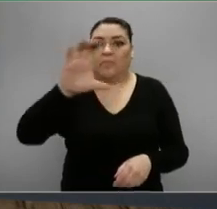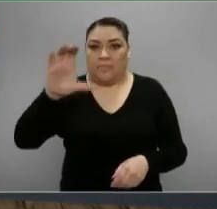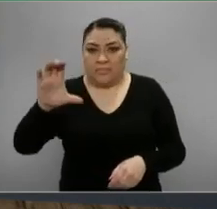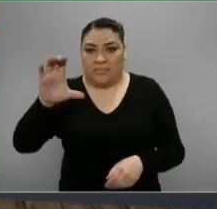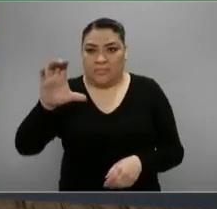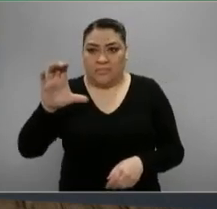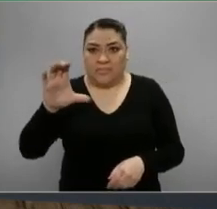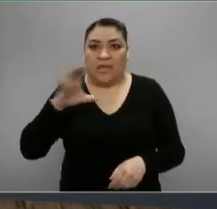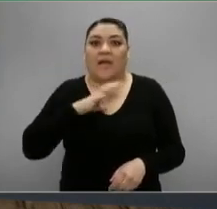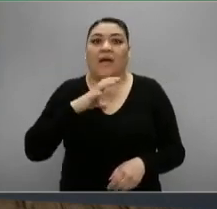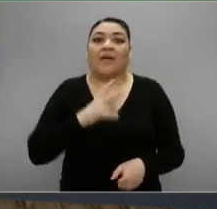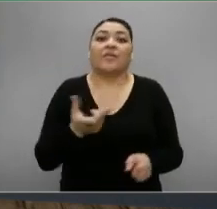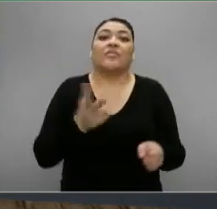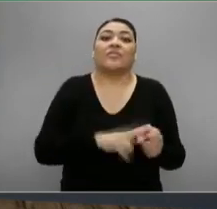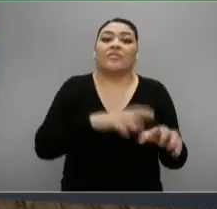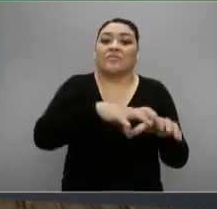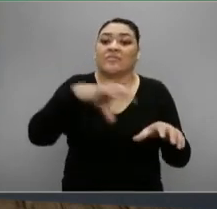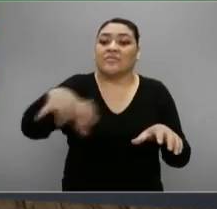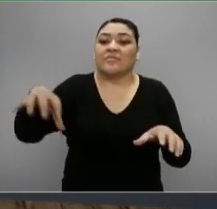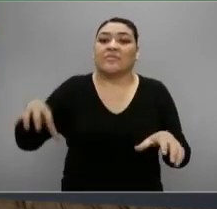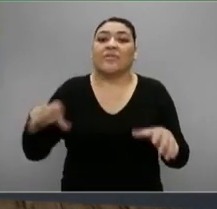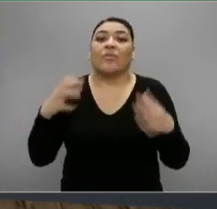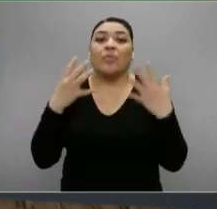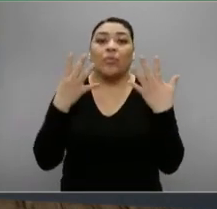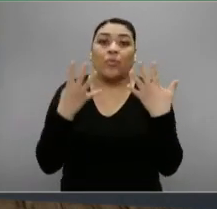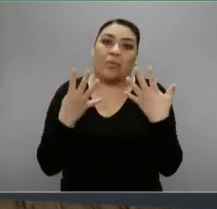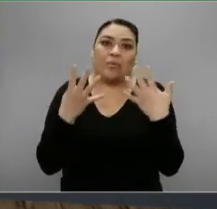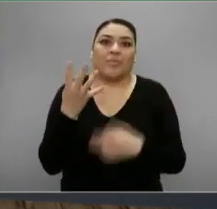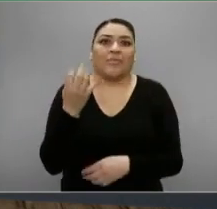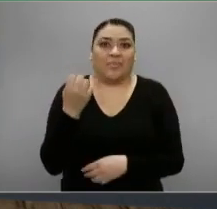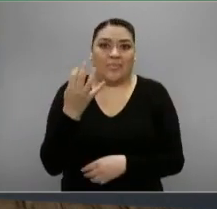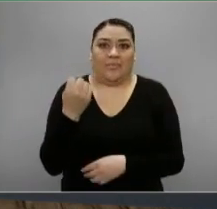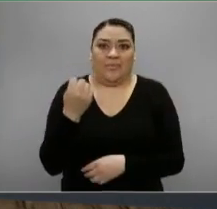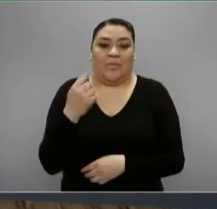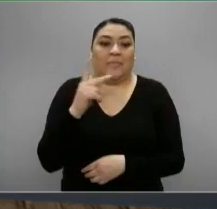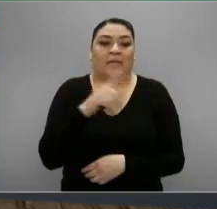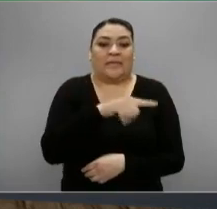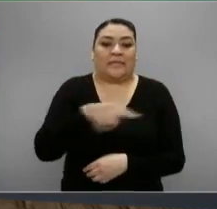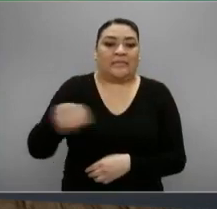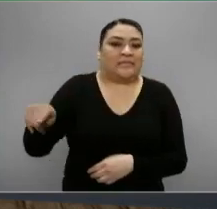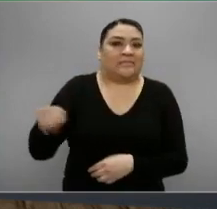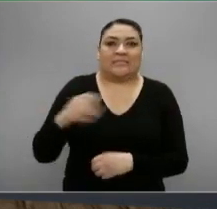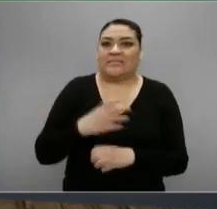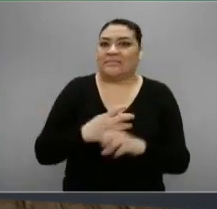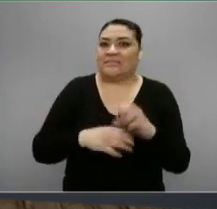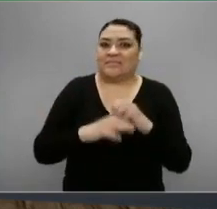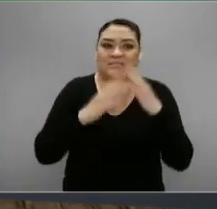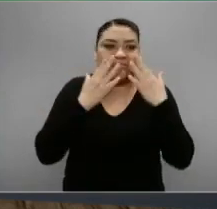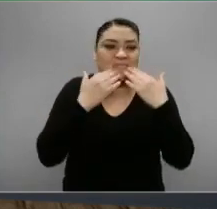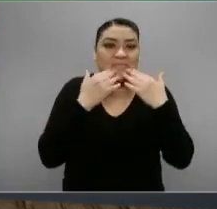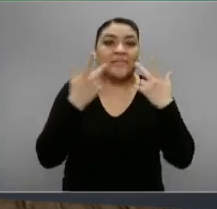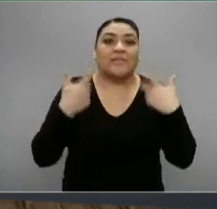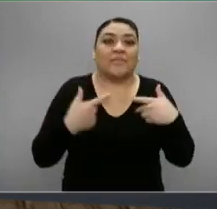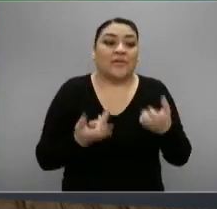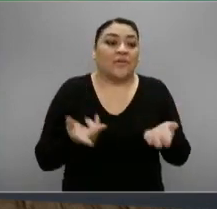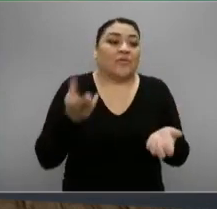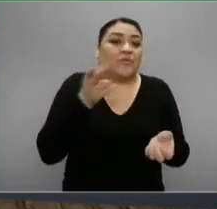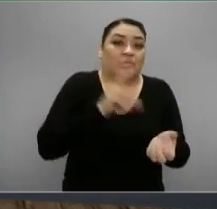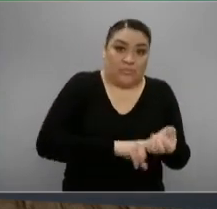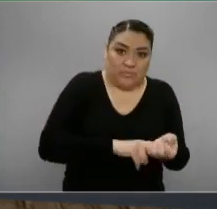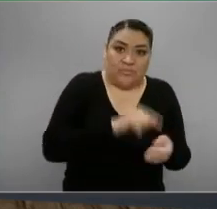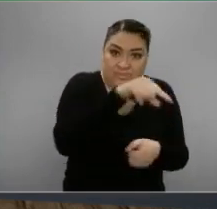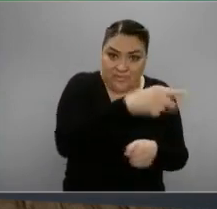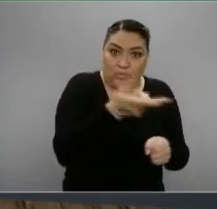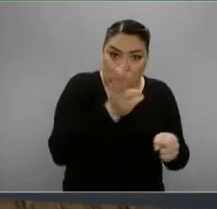hospitales del IMSS, pero en situaciones muy delicadas y los médicos que trabajan en los